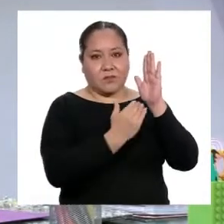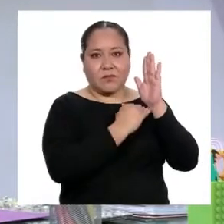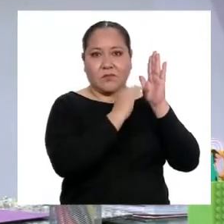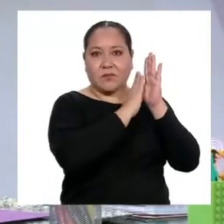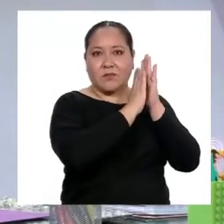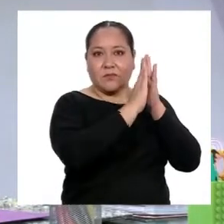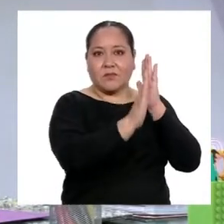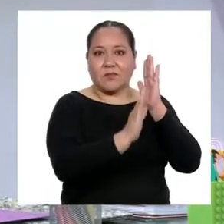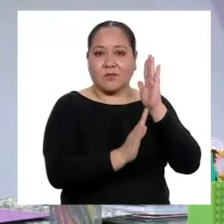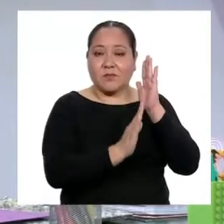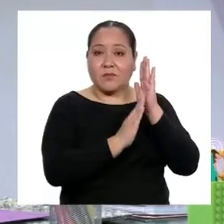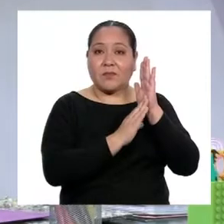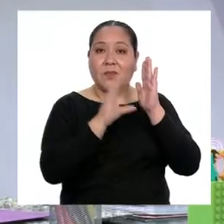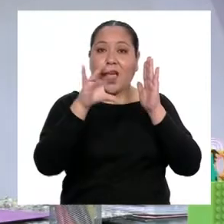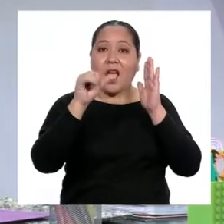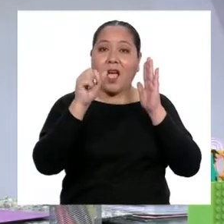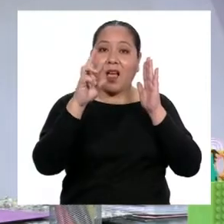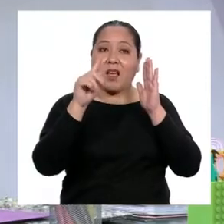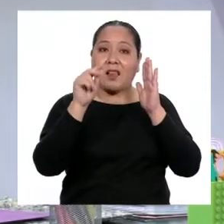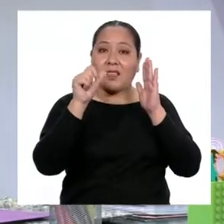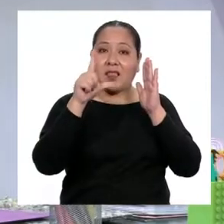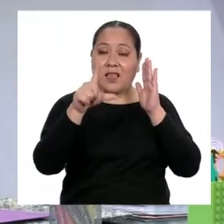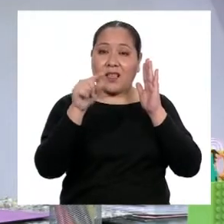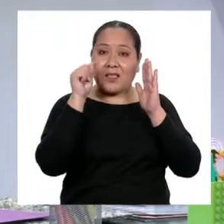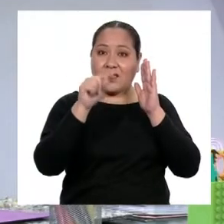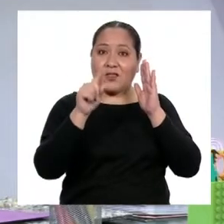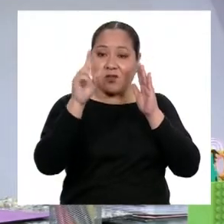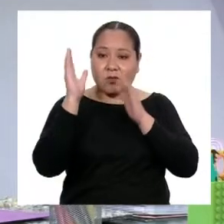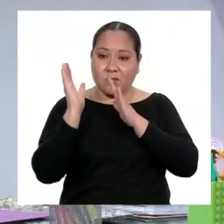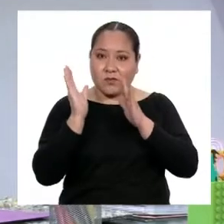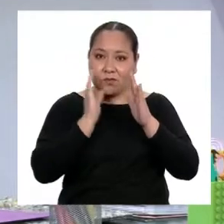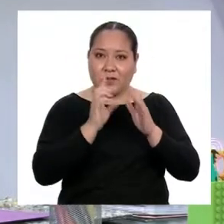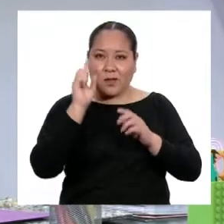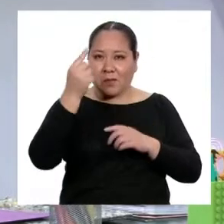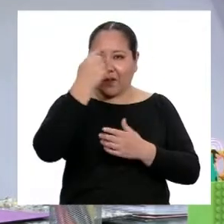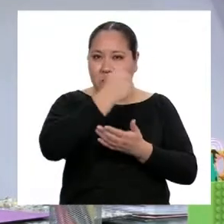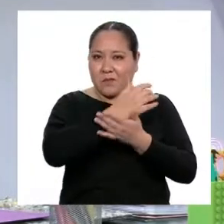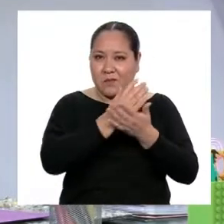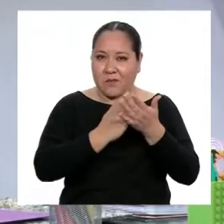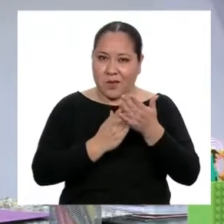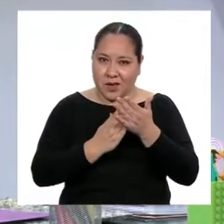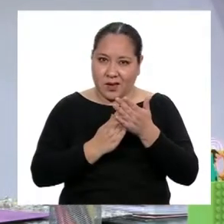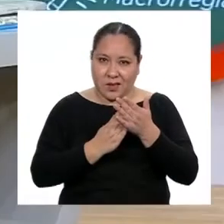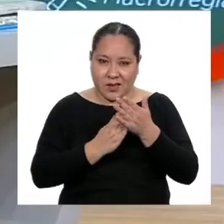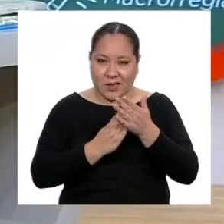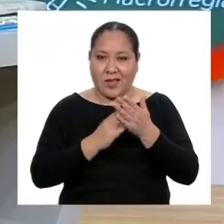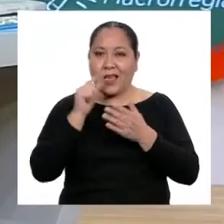van a armar. Y será el primer paso al reto de los